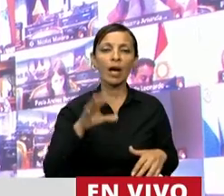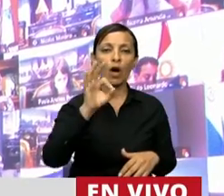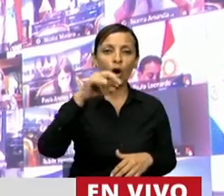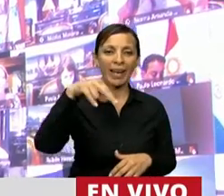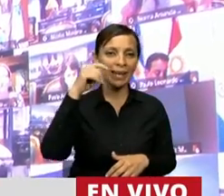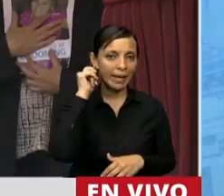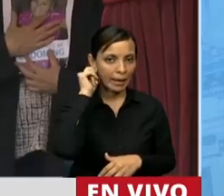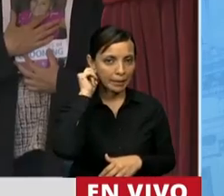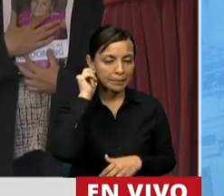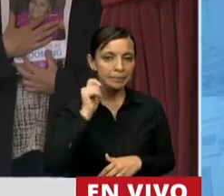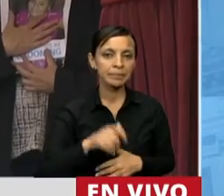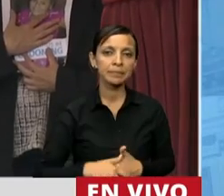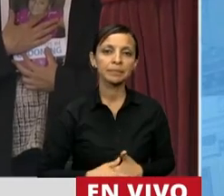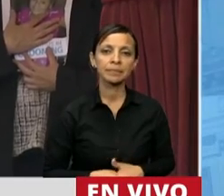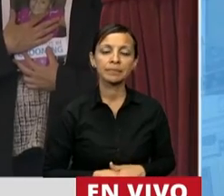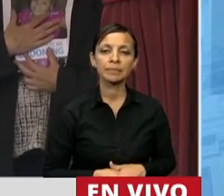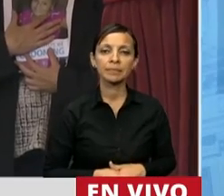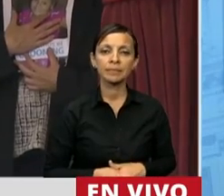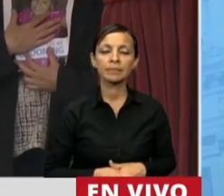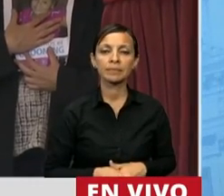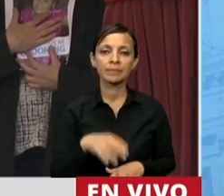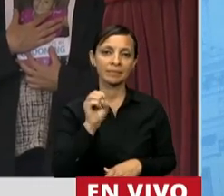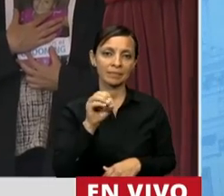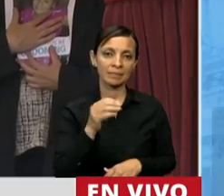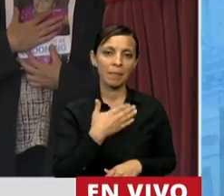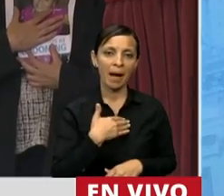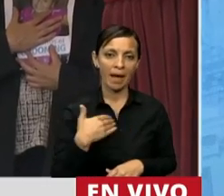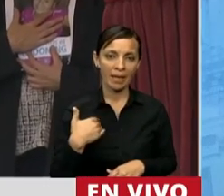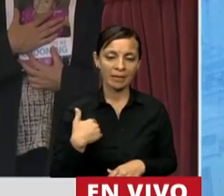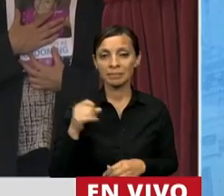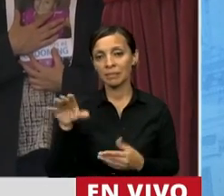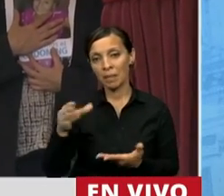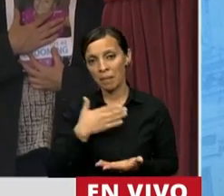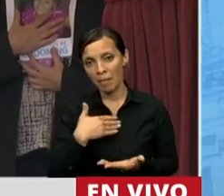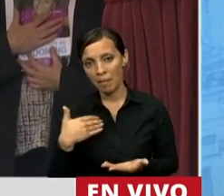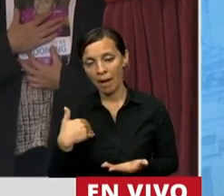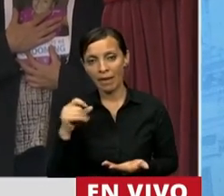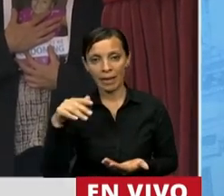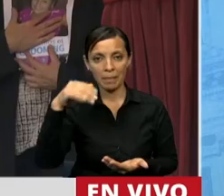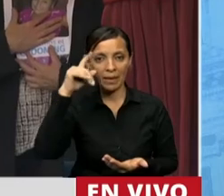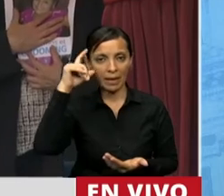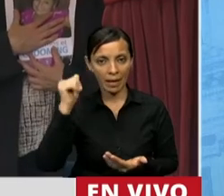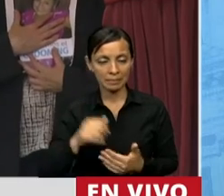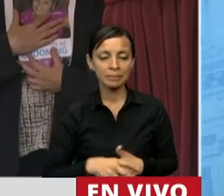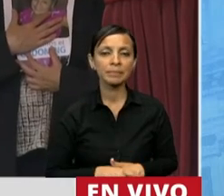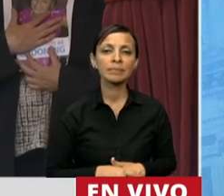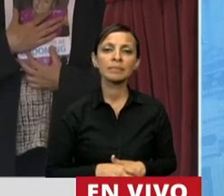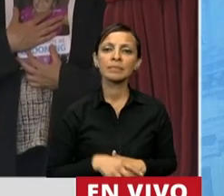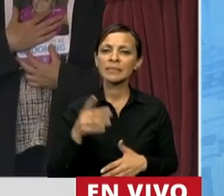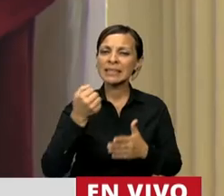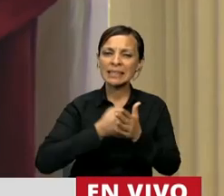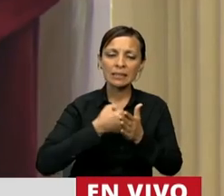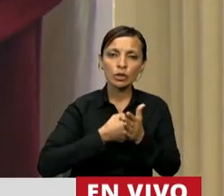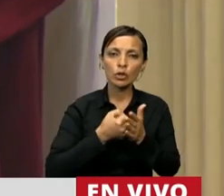Madres, a la mamá de Mica, a la ONG Mamá, Emilia, que lucha